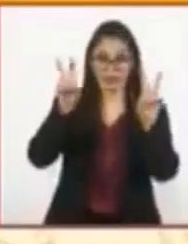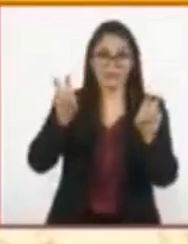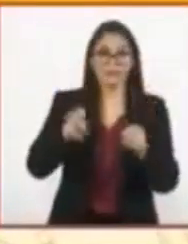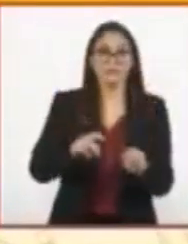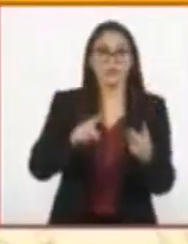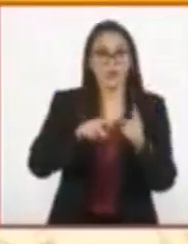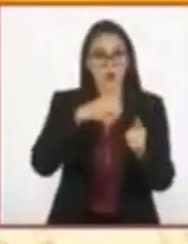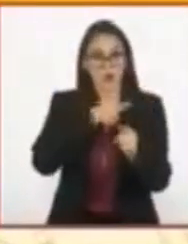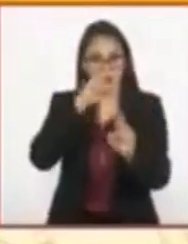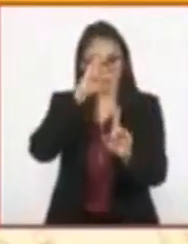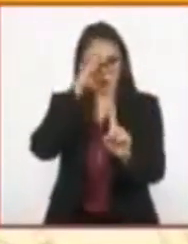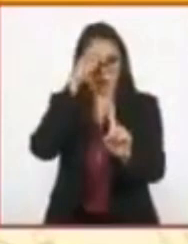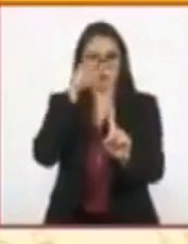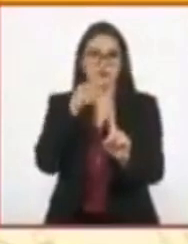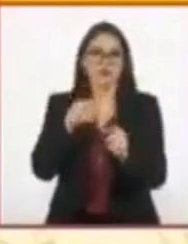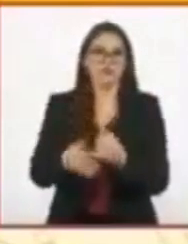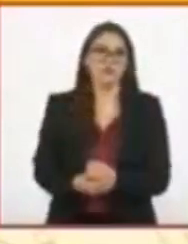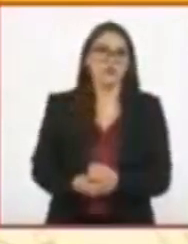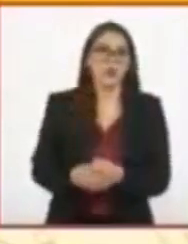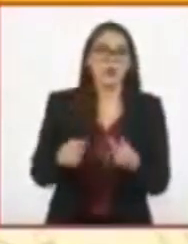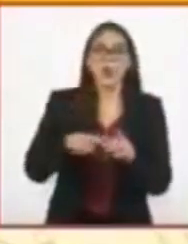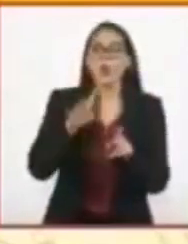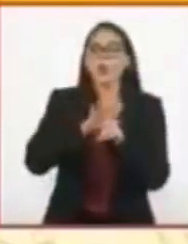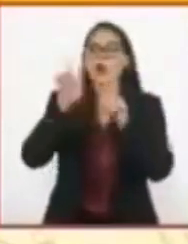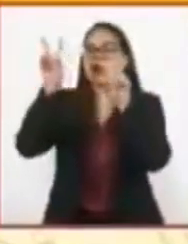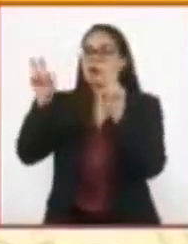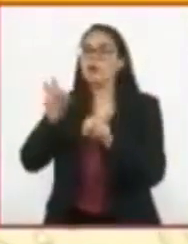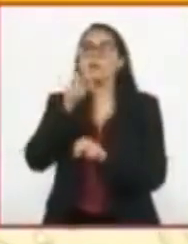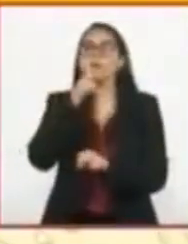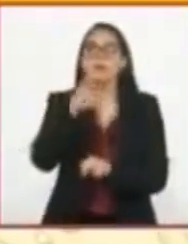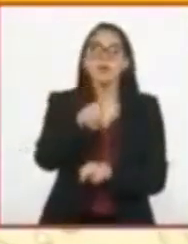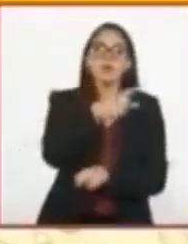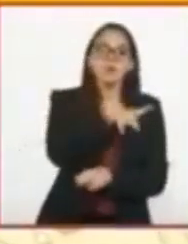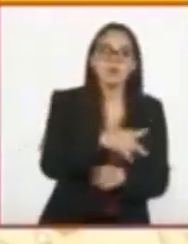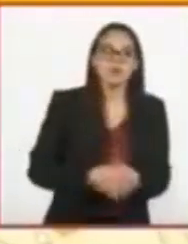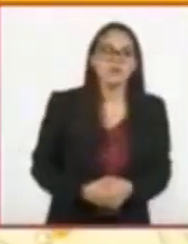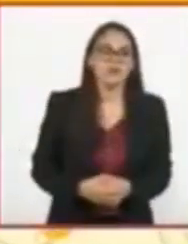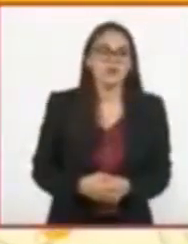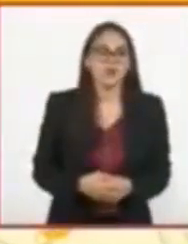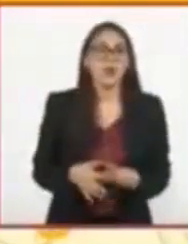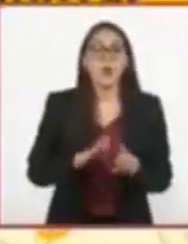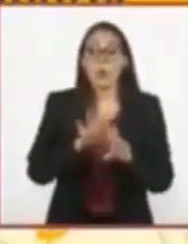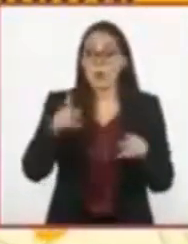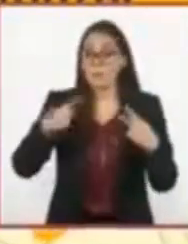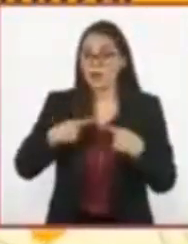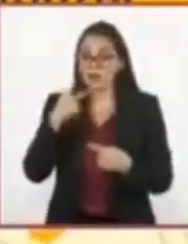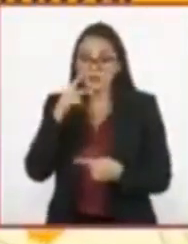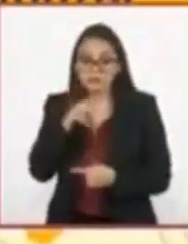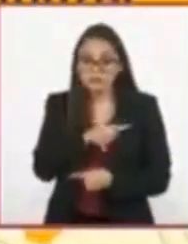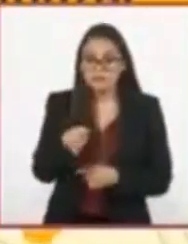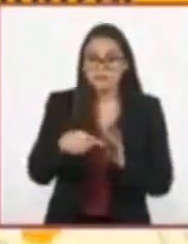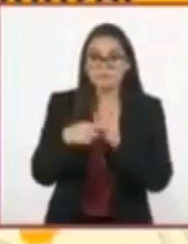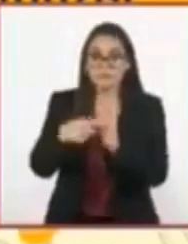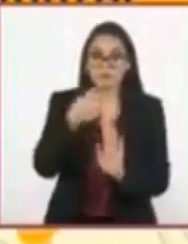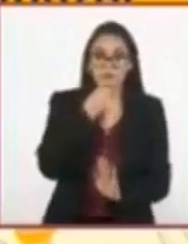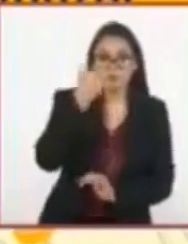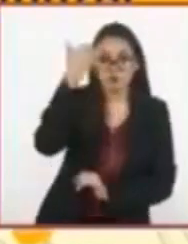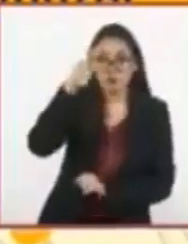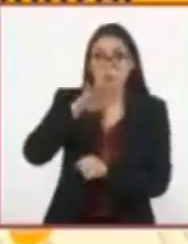Propósito comunicativo. Tipo de texto. Público al que va dirigido. Lenguaje a utilizar.